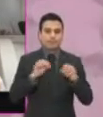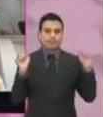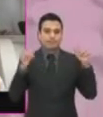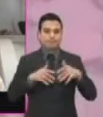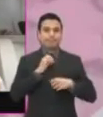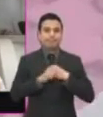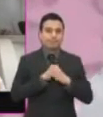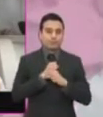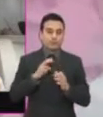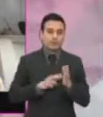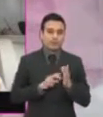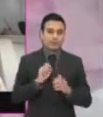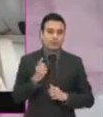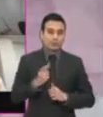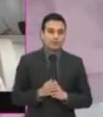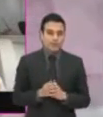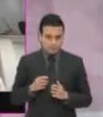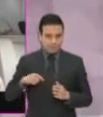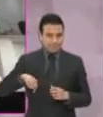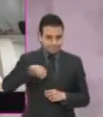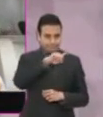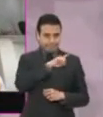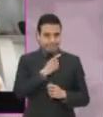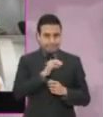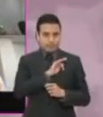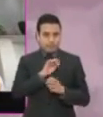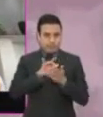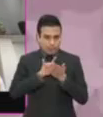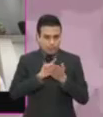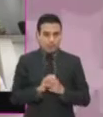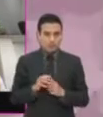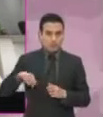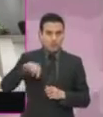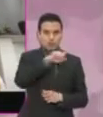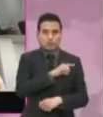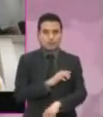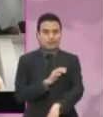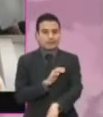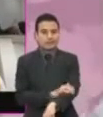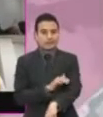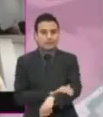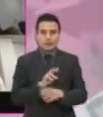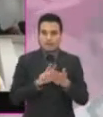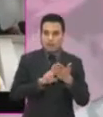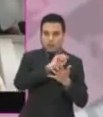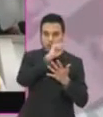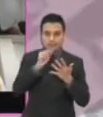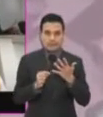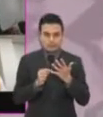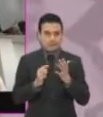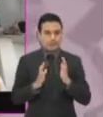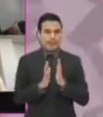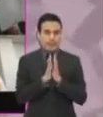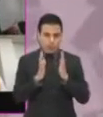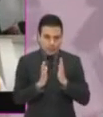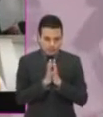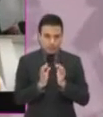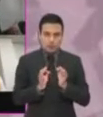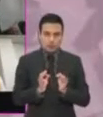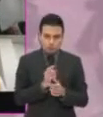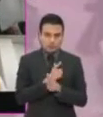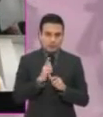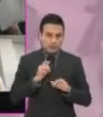2021. Somos la alternativa, somos la izquierda de los valores democráticos y de las